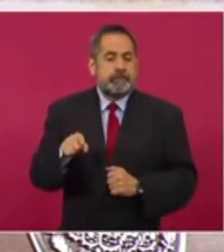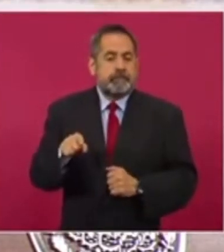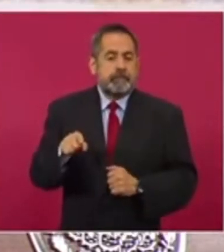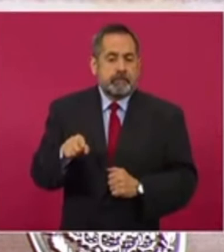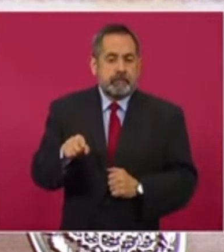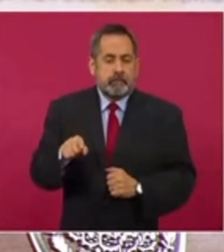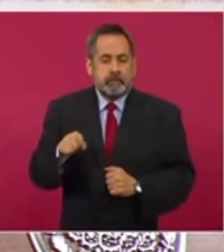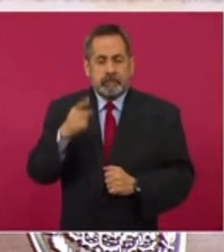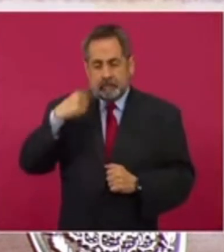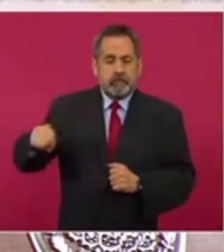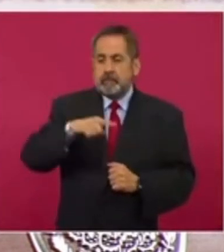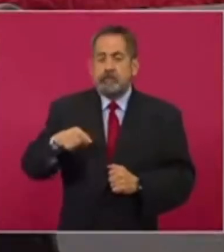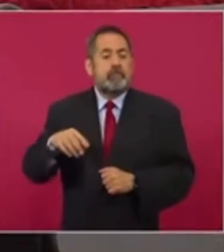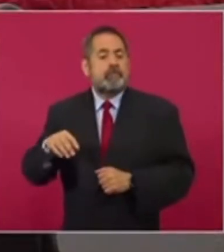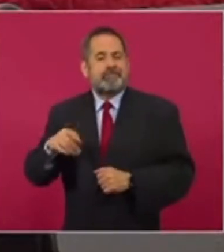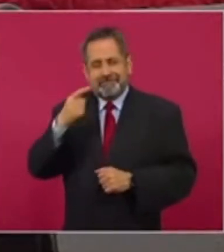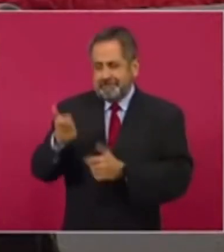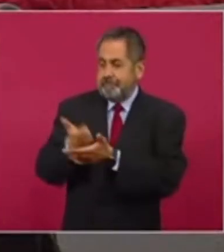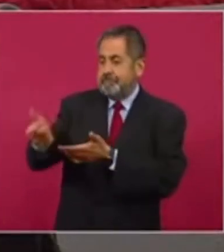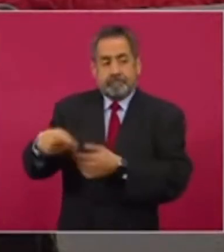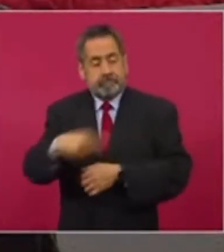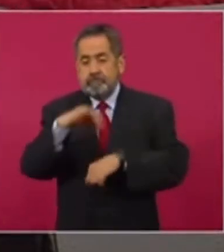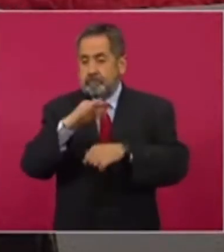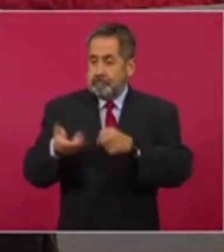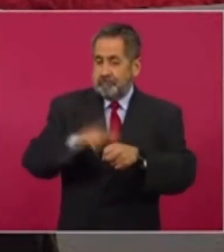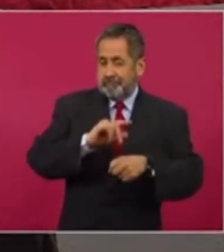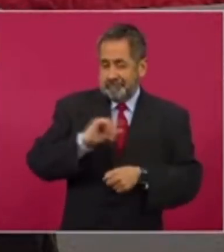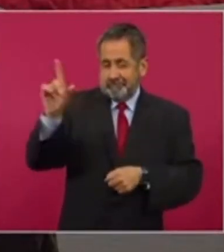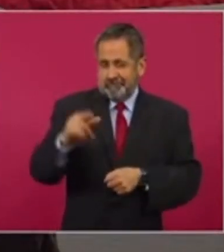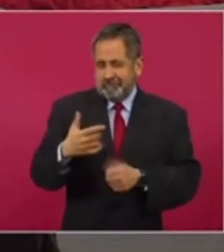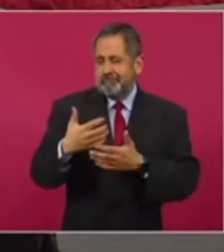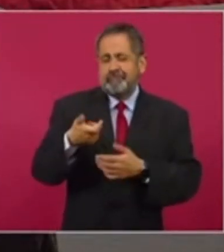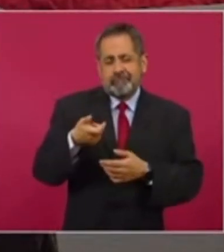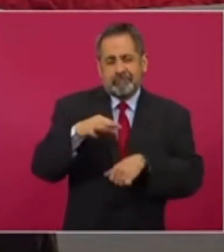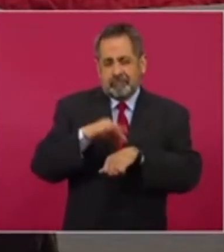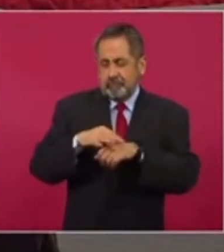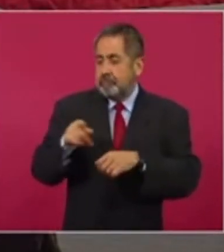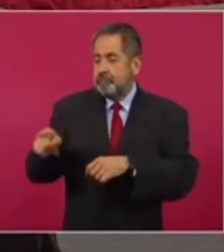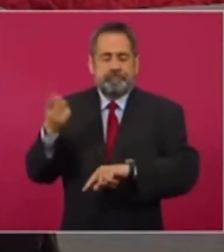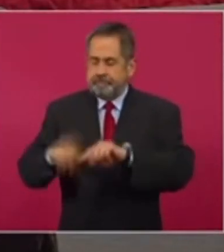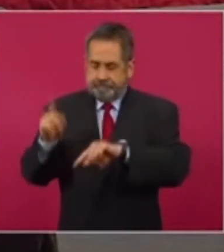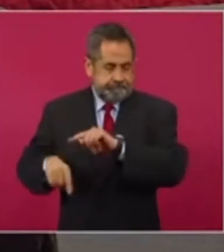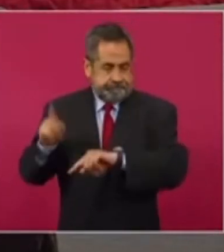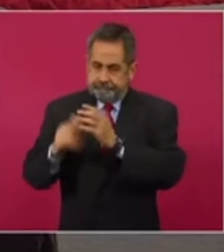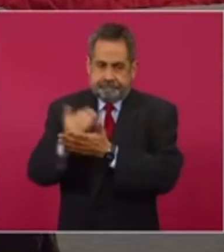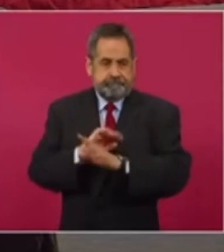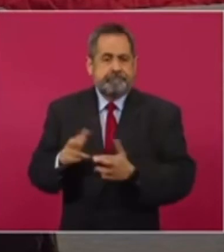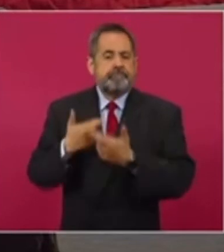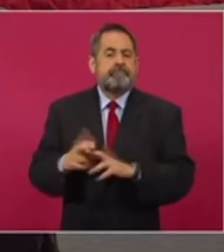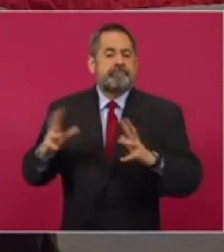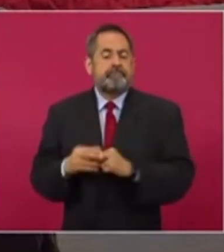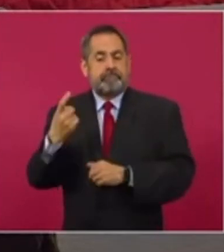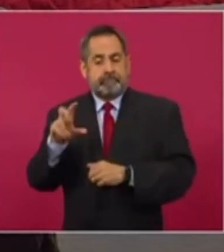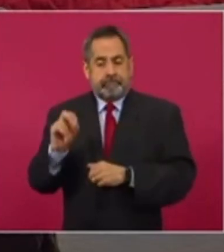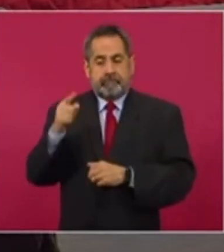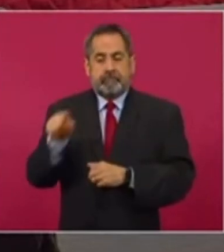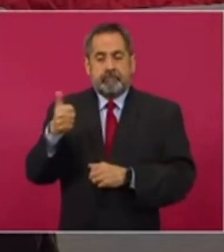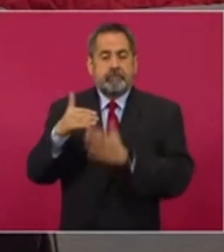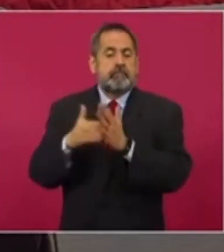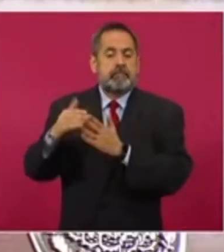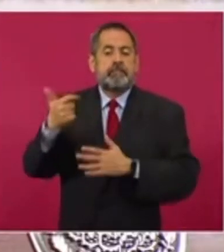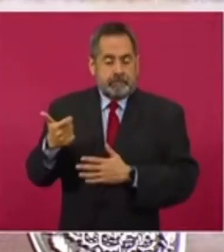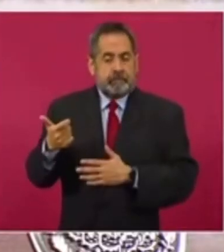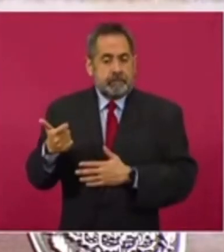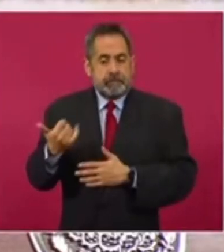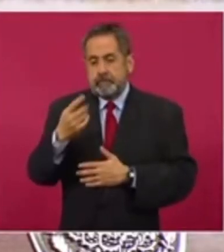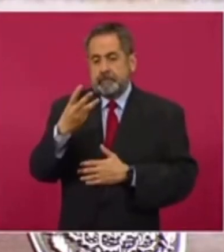Asimismo, pues la cancelación del seguro de gastos de médicos mayores y la cancelación del seguro de separación individualizada, tal como se hizo en el gobierno federal, representarían 131.6 millones de pesos